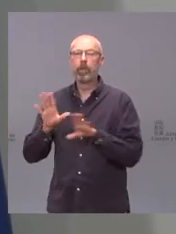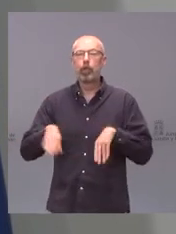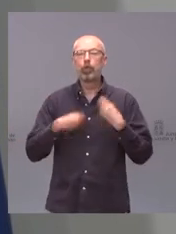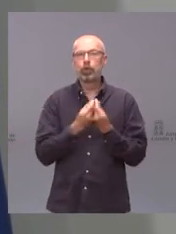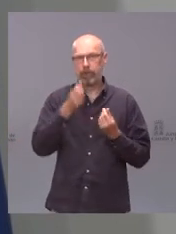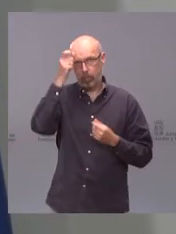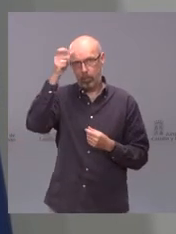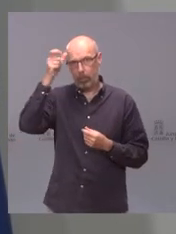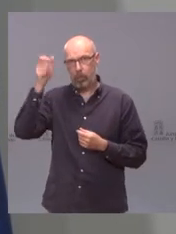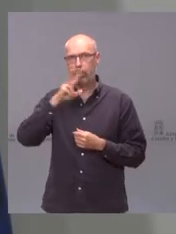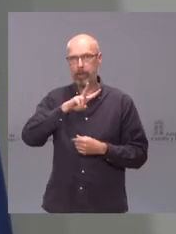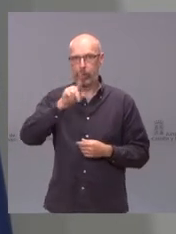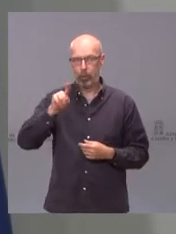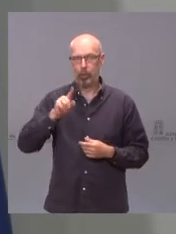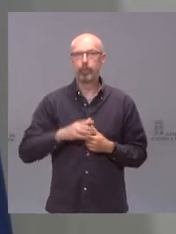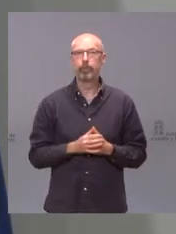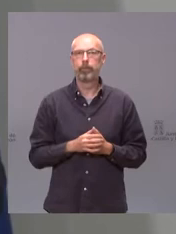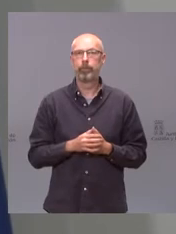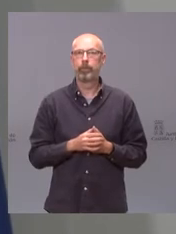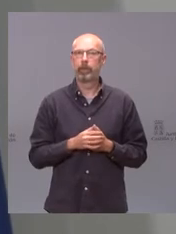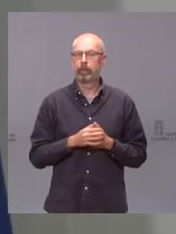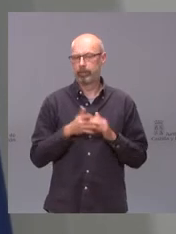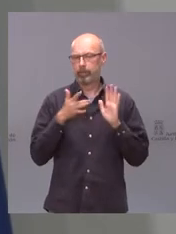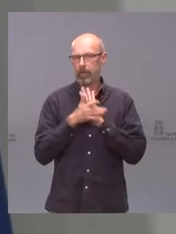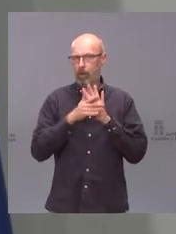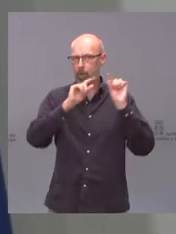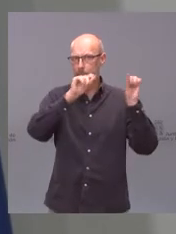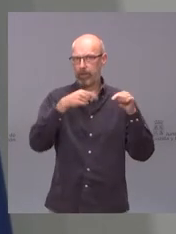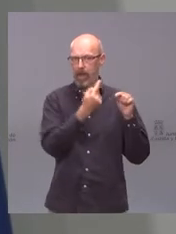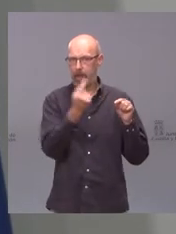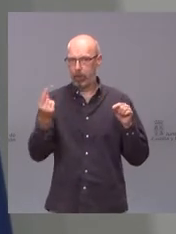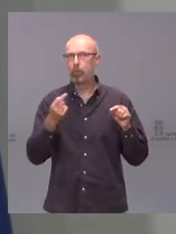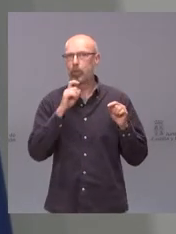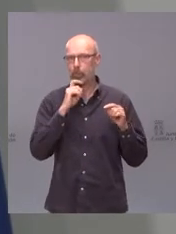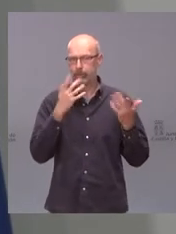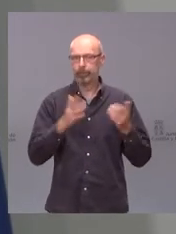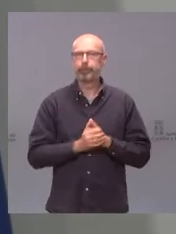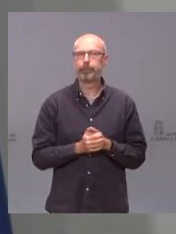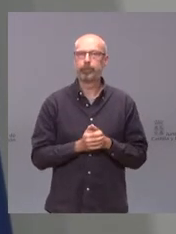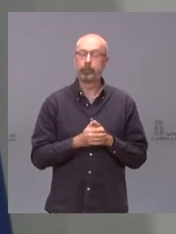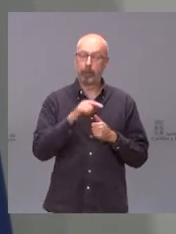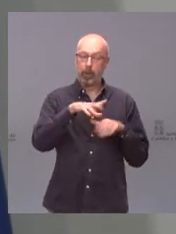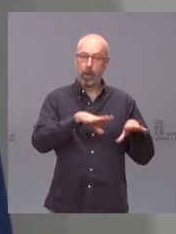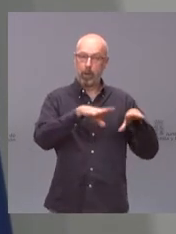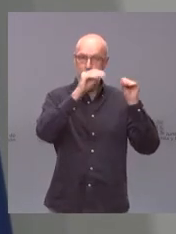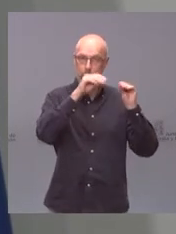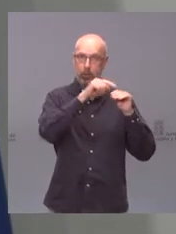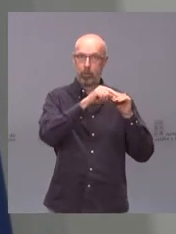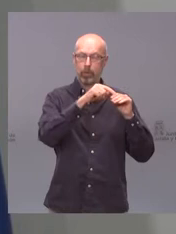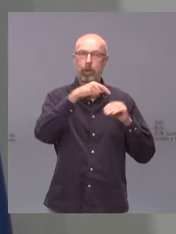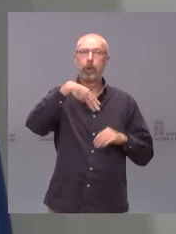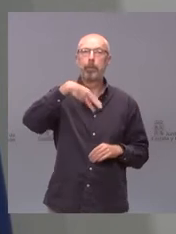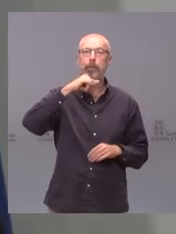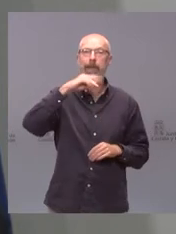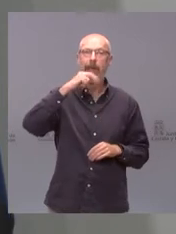y por provincias son los siguientes. En Burgos, el municipio de Burgos, Miranda de